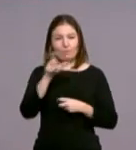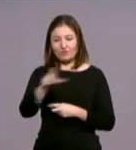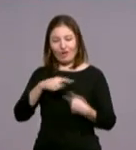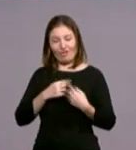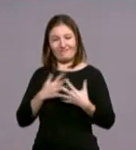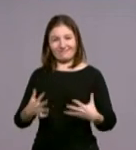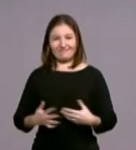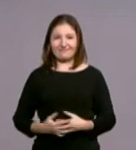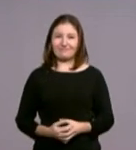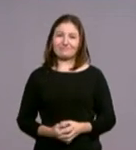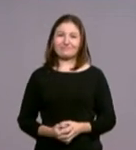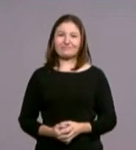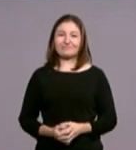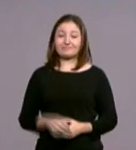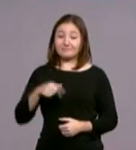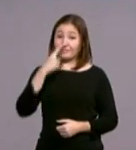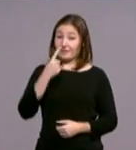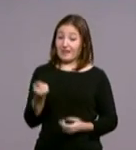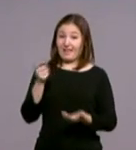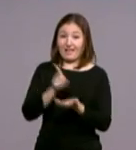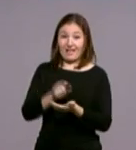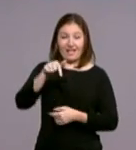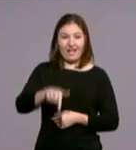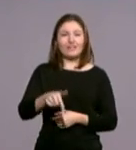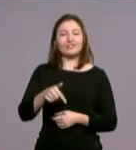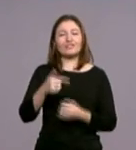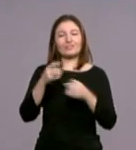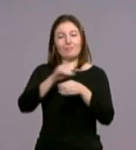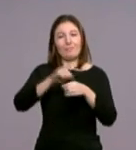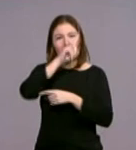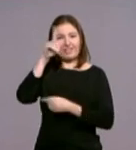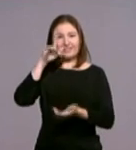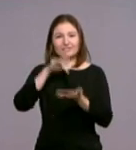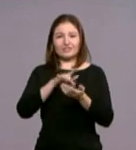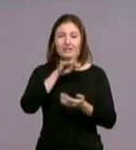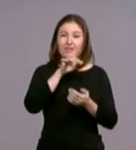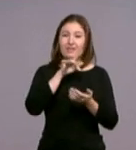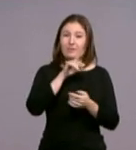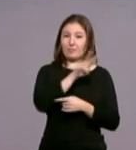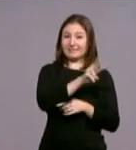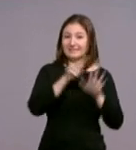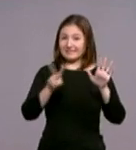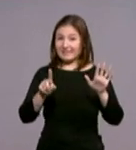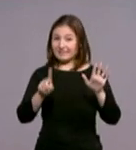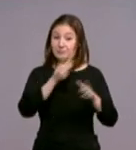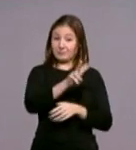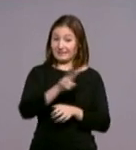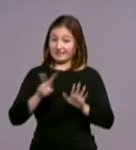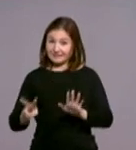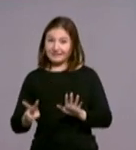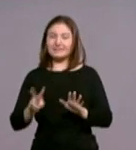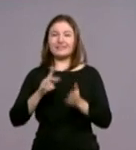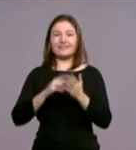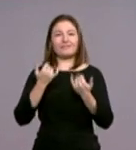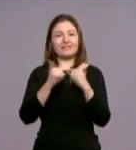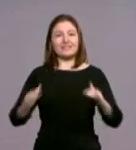Y un año más la Diócesis de Madrid celebra la fiesta de la Sagrada Familia los días 26 y 27 de diciembre. El lema que acompaña este año a la